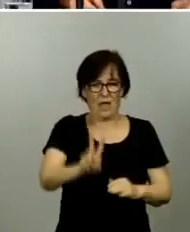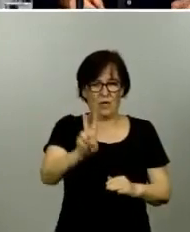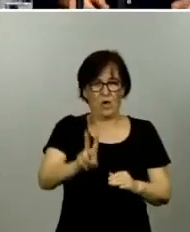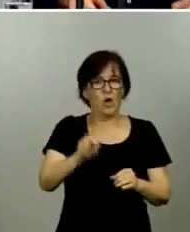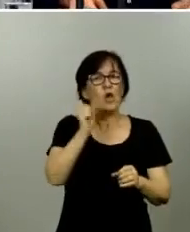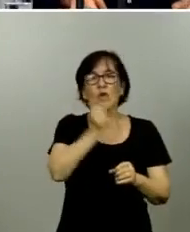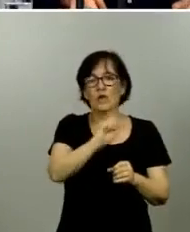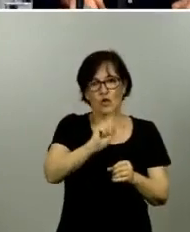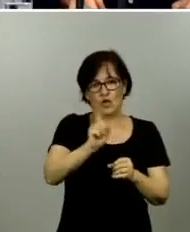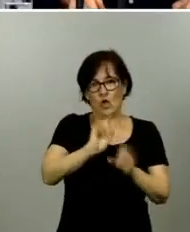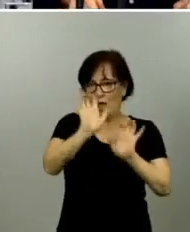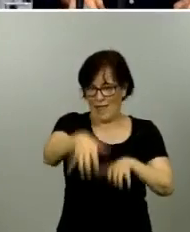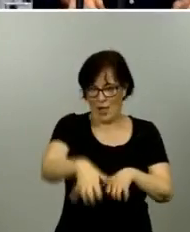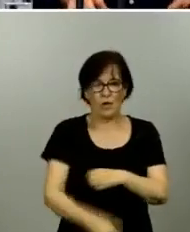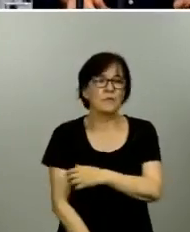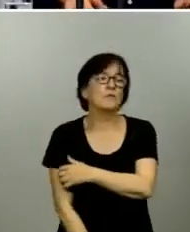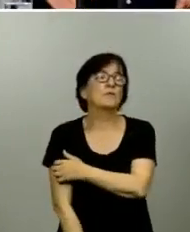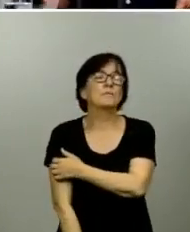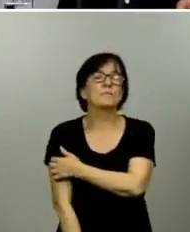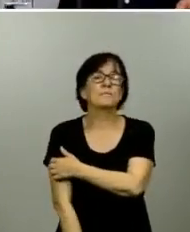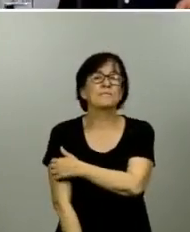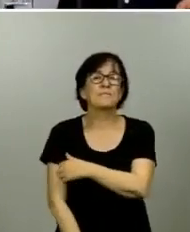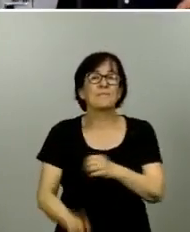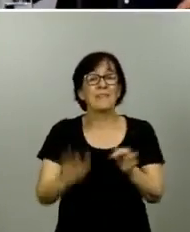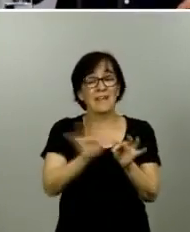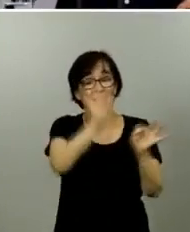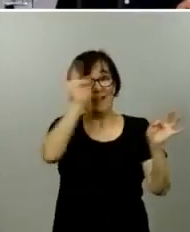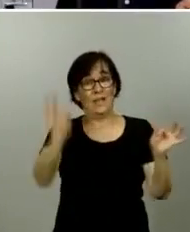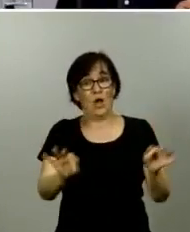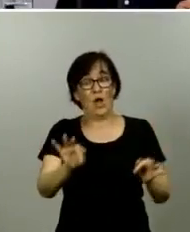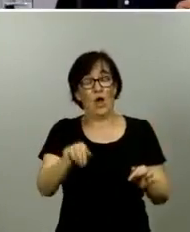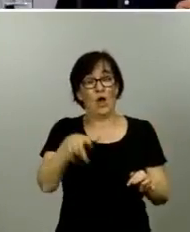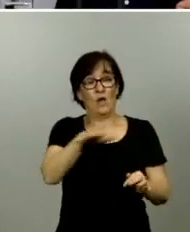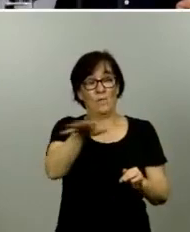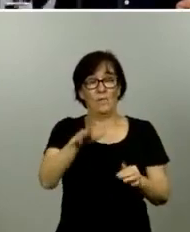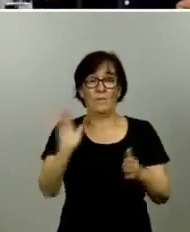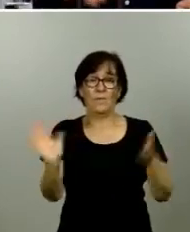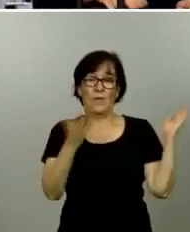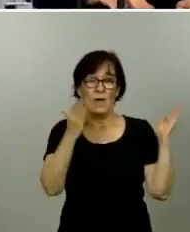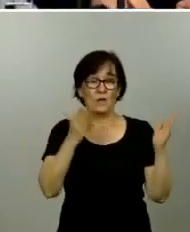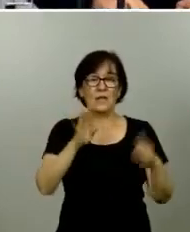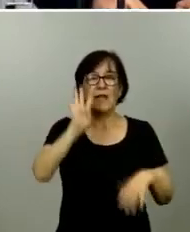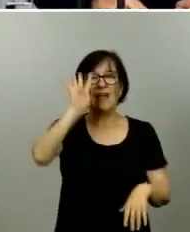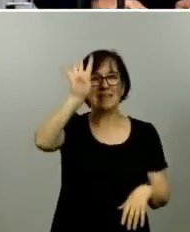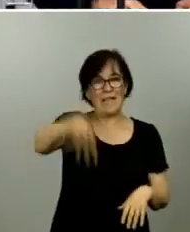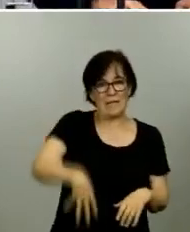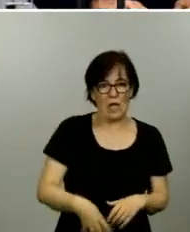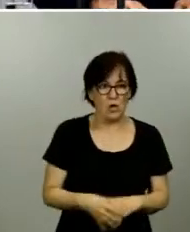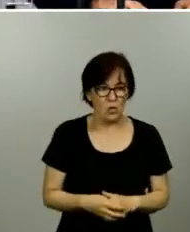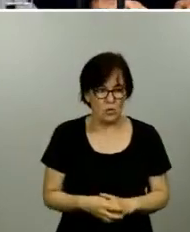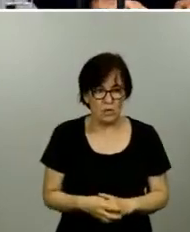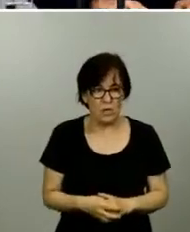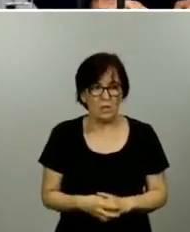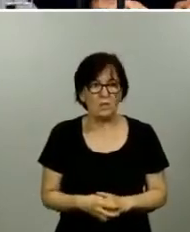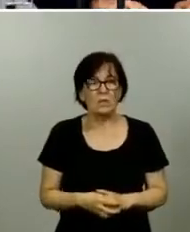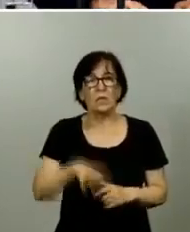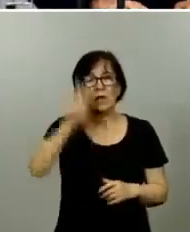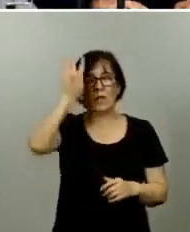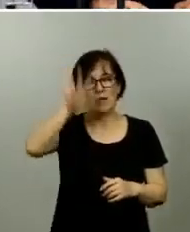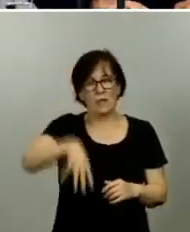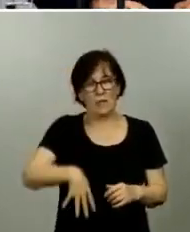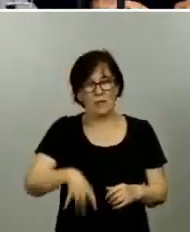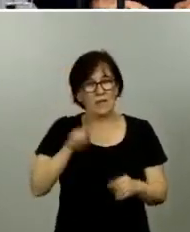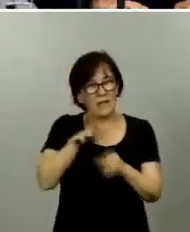León. La siguiente zona que pasa de fase son en Cataluña, el área